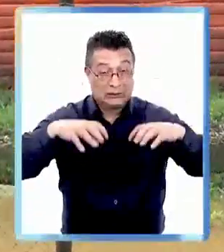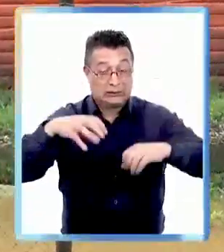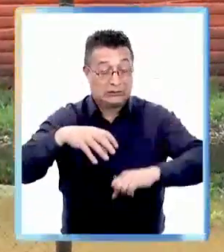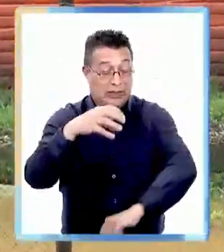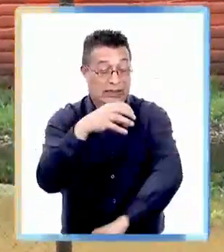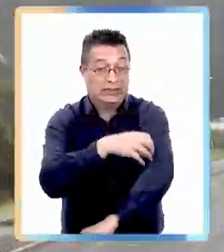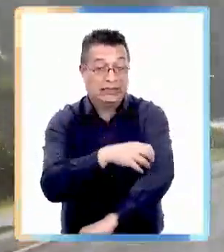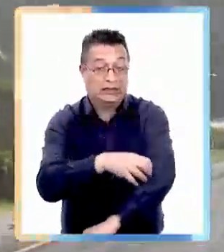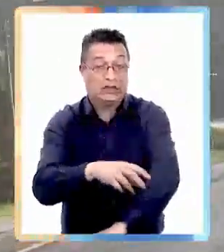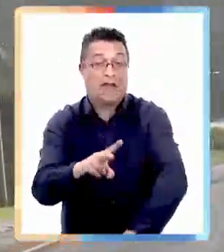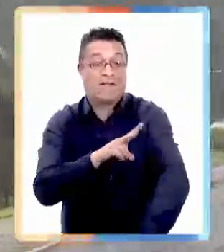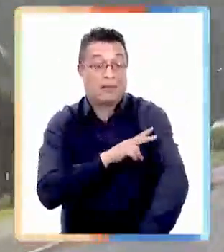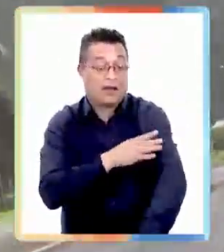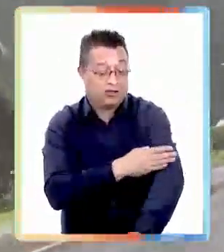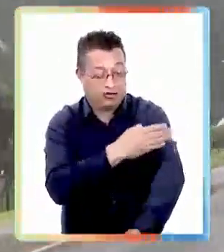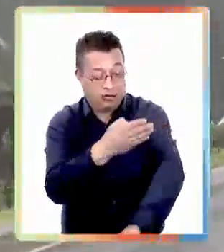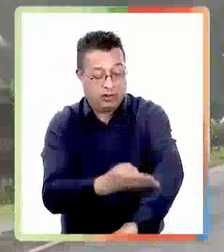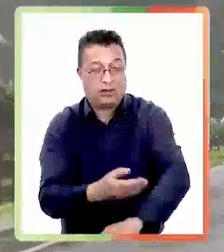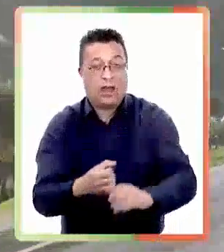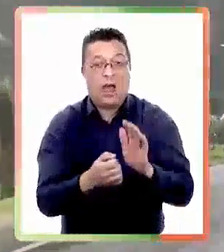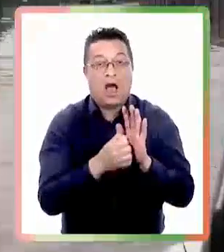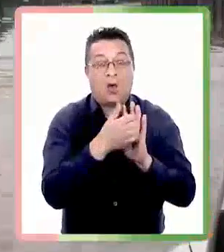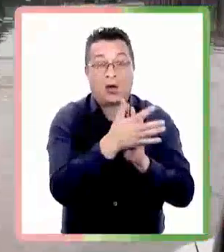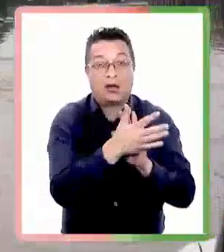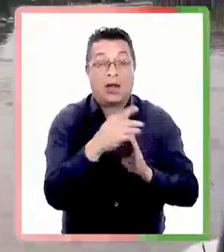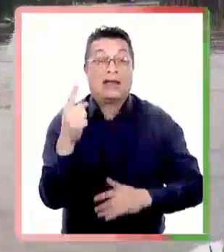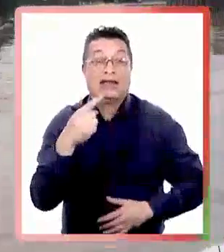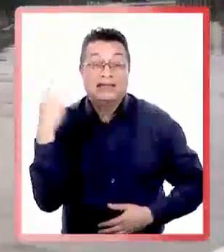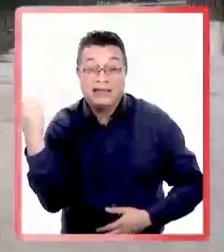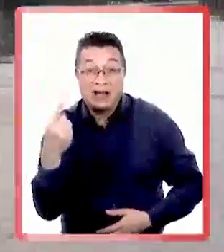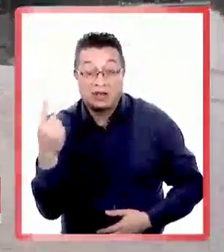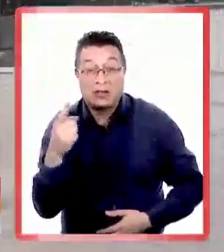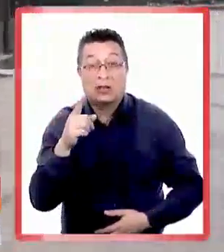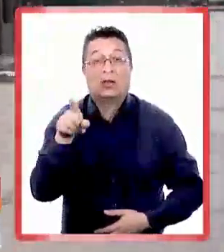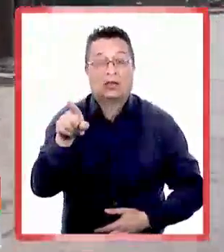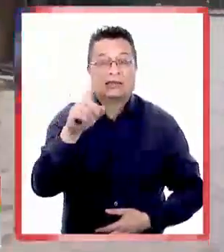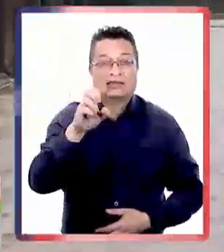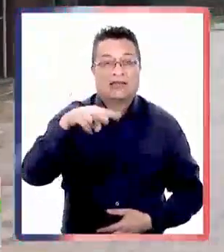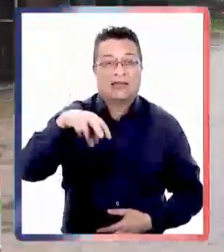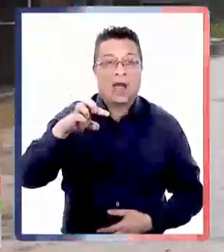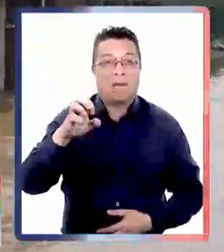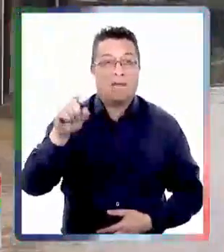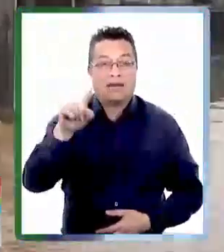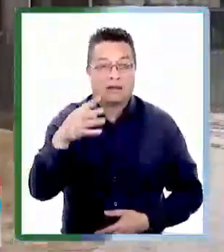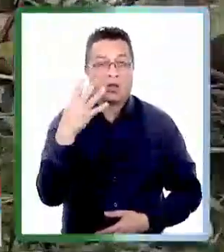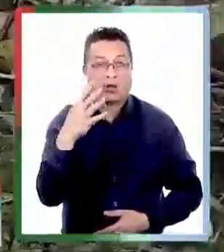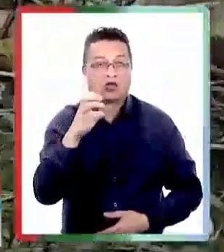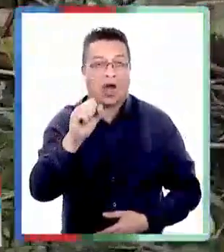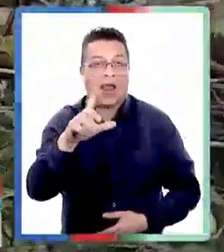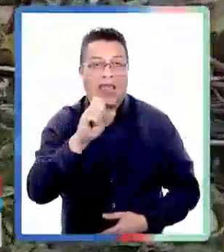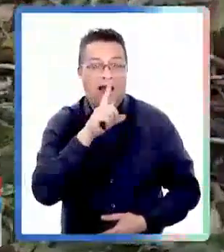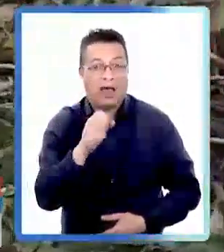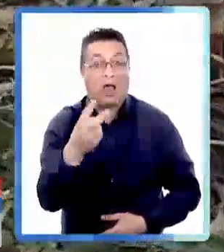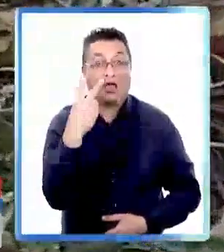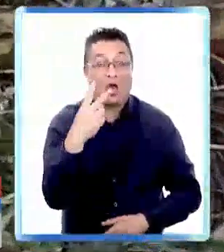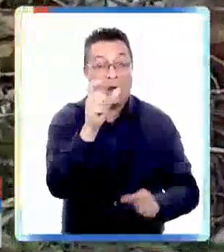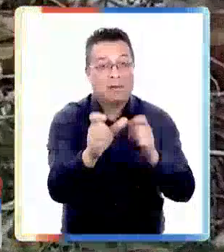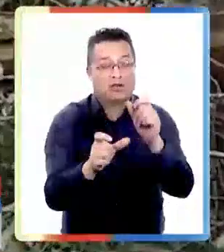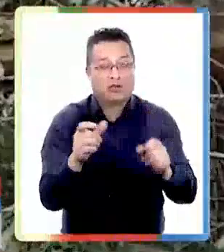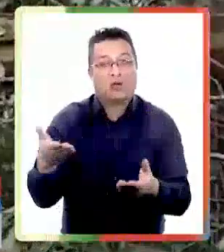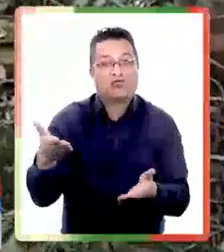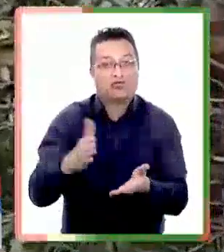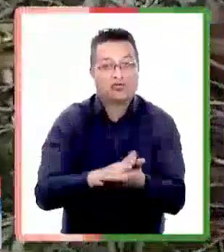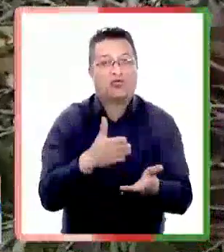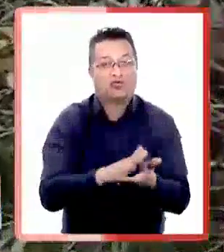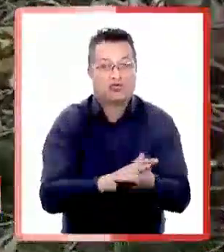Se cumplió una semana desde que un sistema frontal golpeó con fuertes lluvias a las regiones desde Valparaíso a la Araucanía. A nivel nacional,